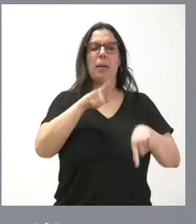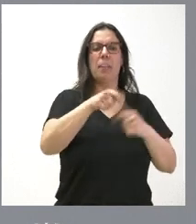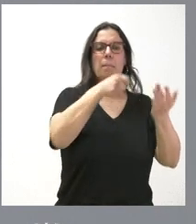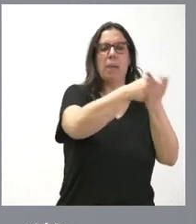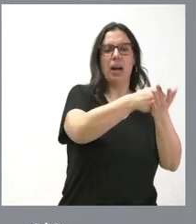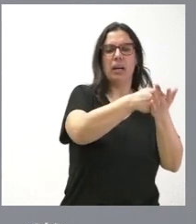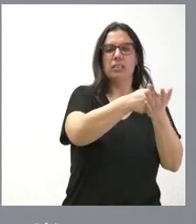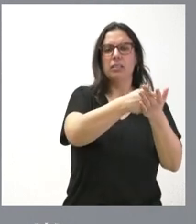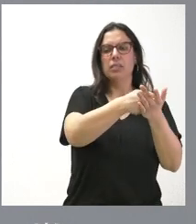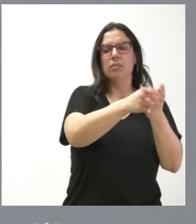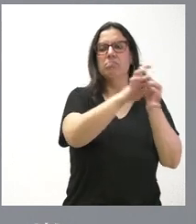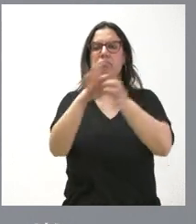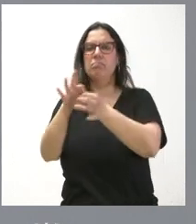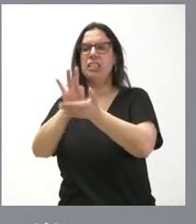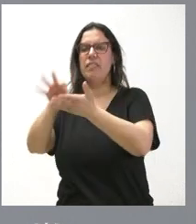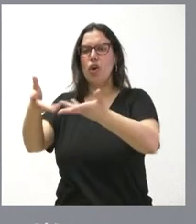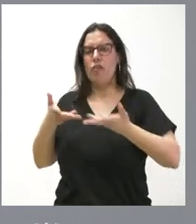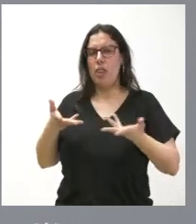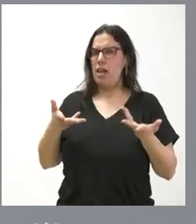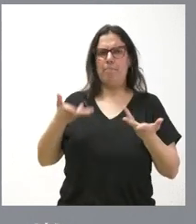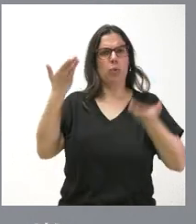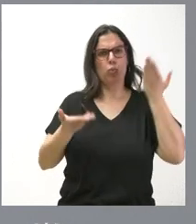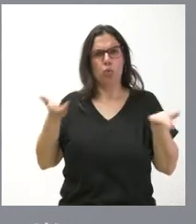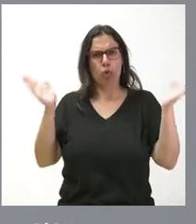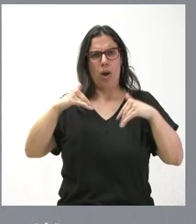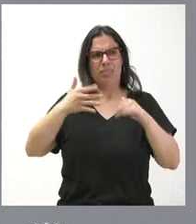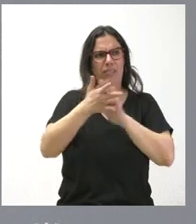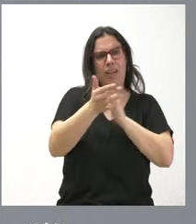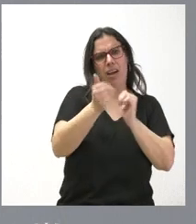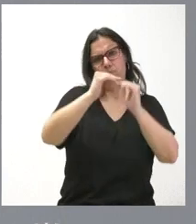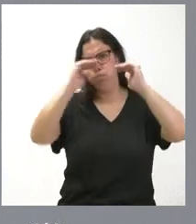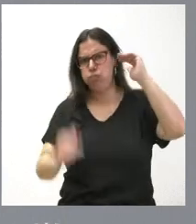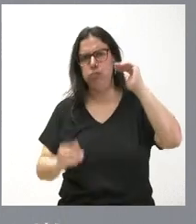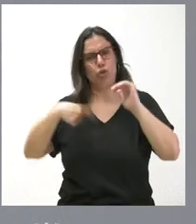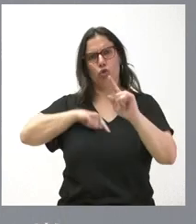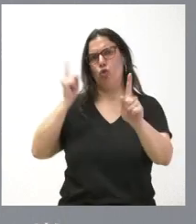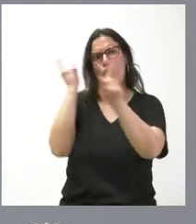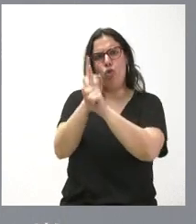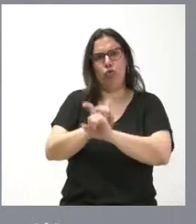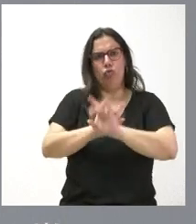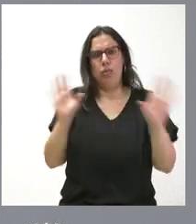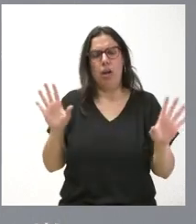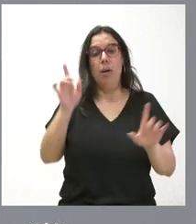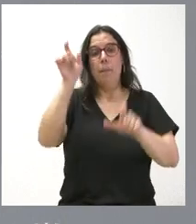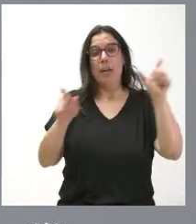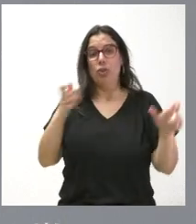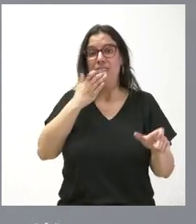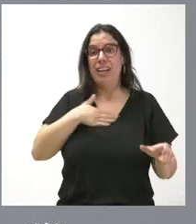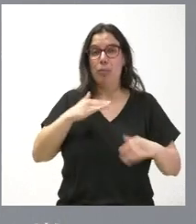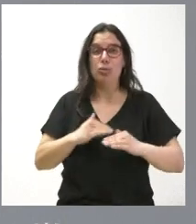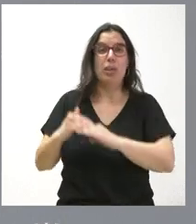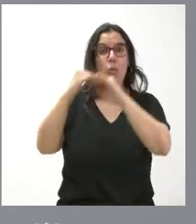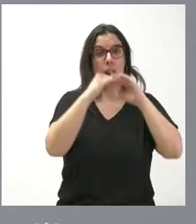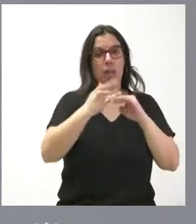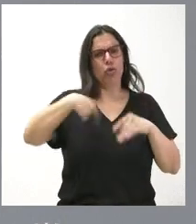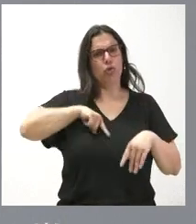pagan es muy injusta y es muy desigual. Y nosotros somos muy contrarios a ello. Aquellas personas que defendemos la igualdad, y el Gobierno de Castilla